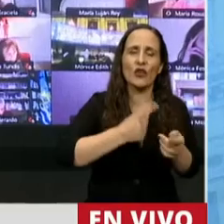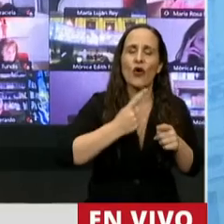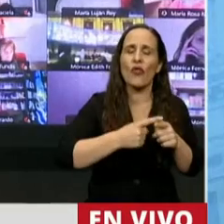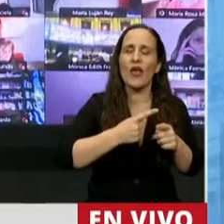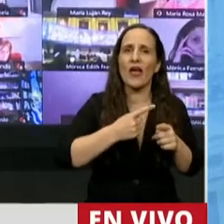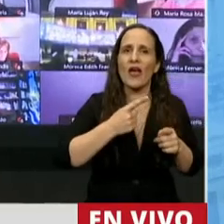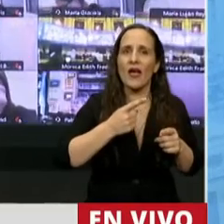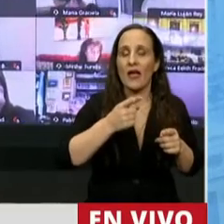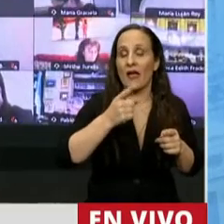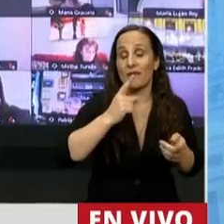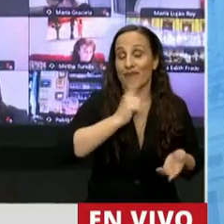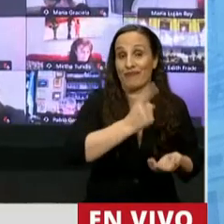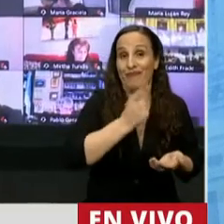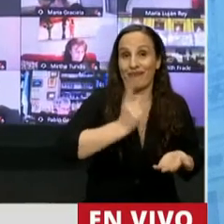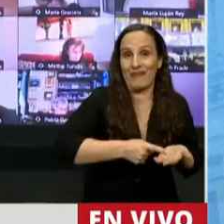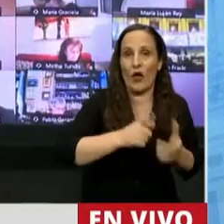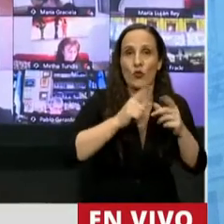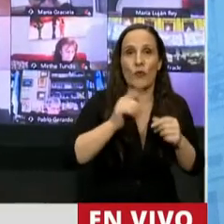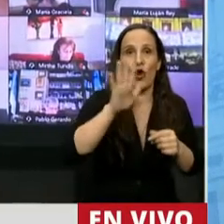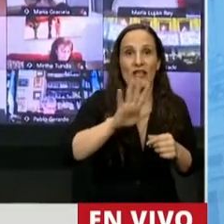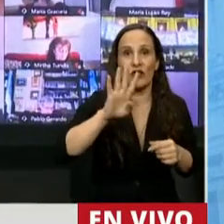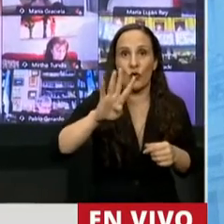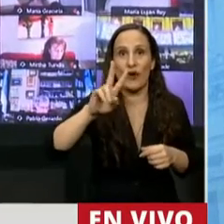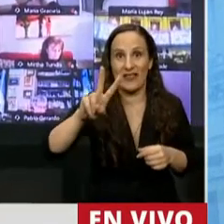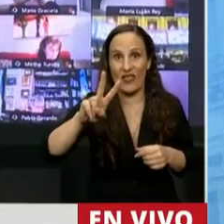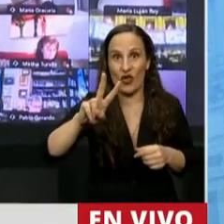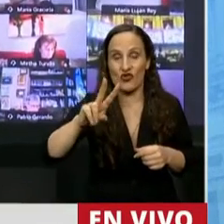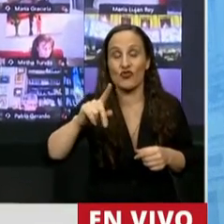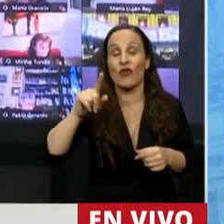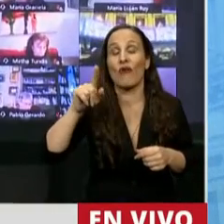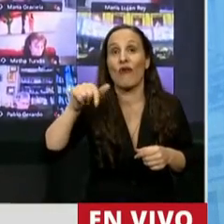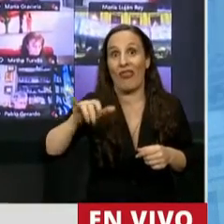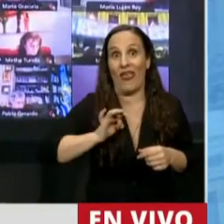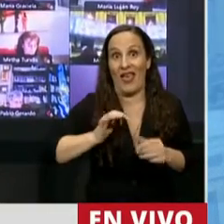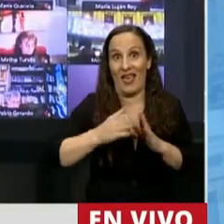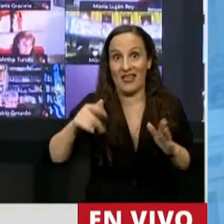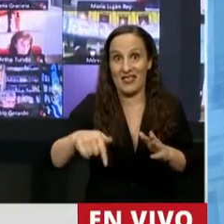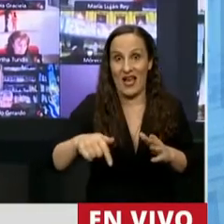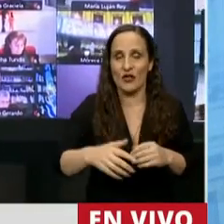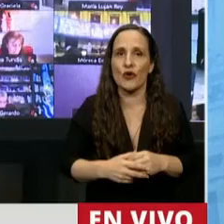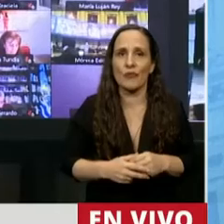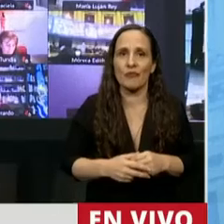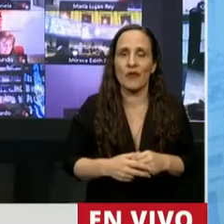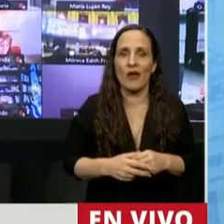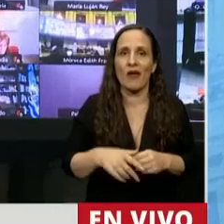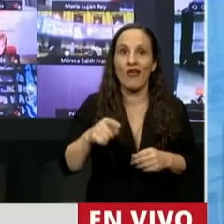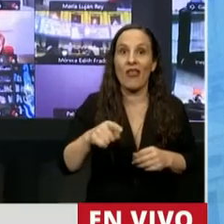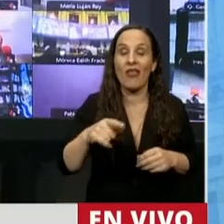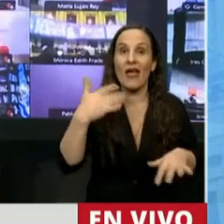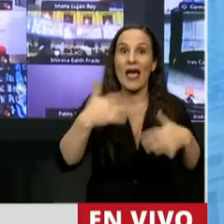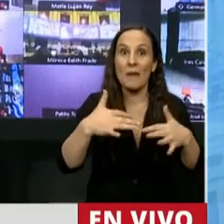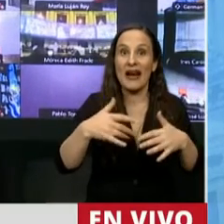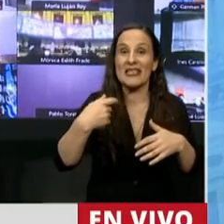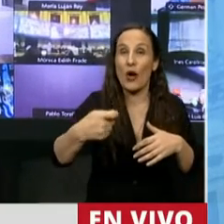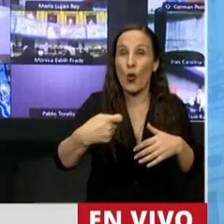necesidad y urgencia, 542, barra 2020, que prorroga la emergencia en materia de